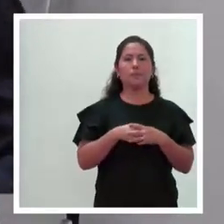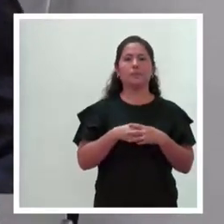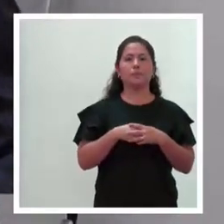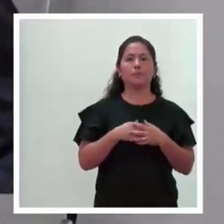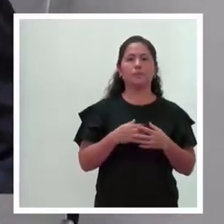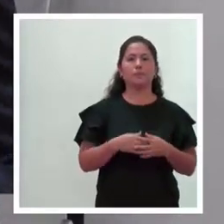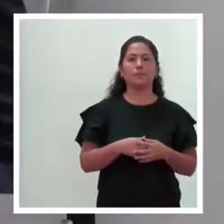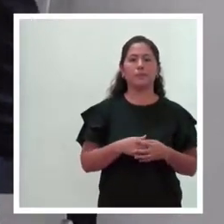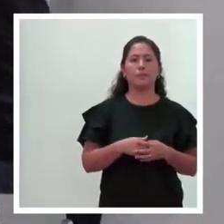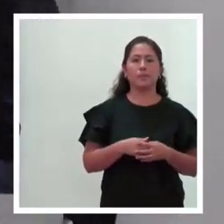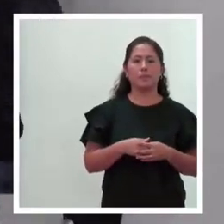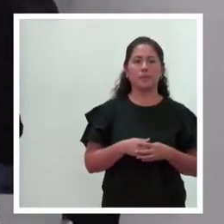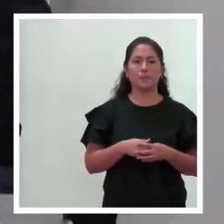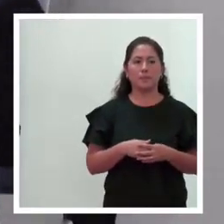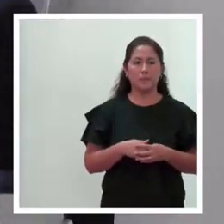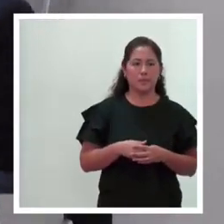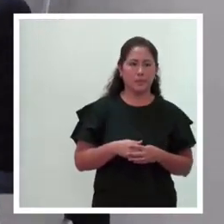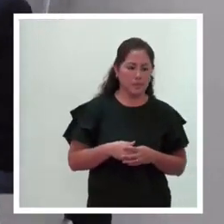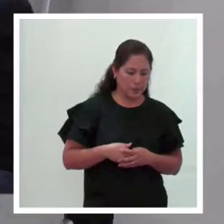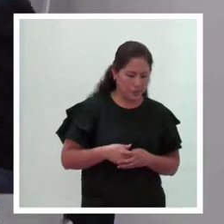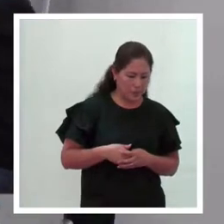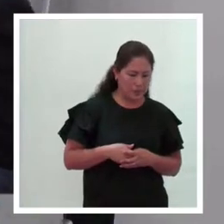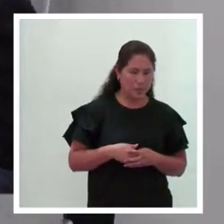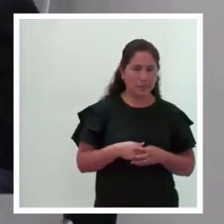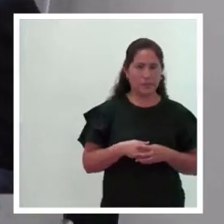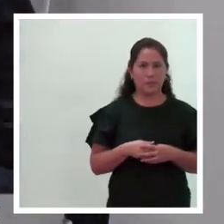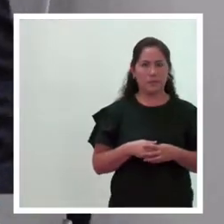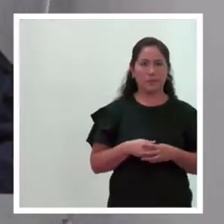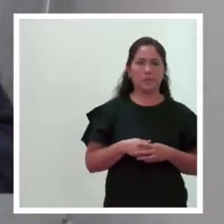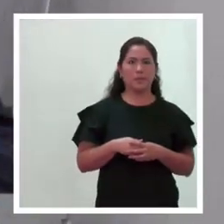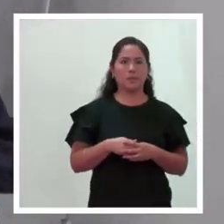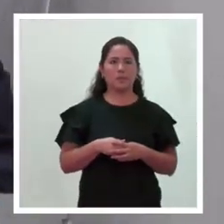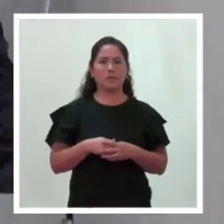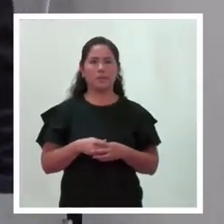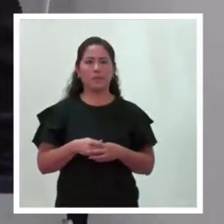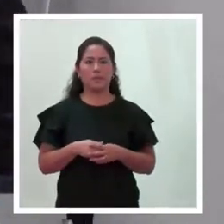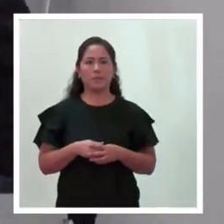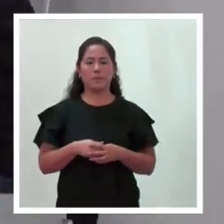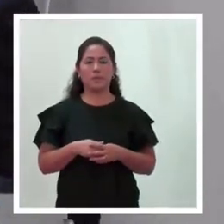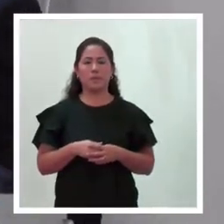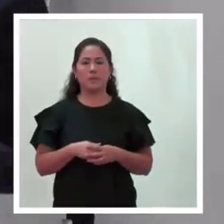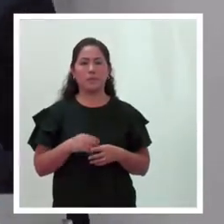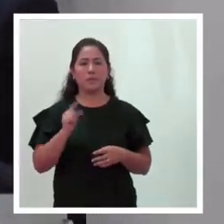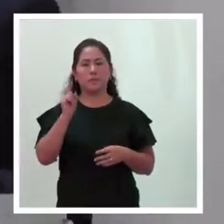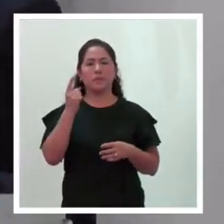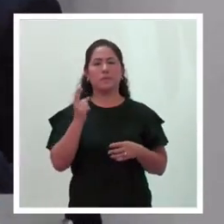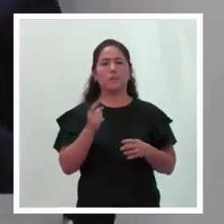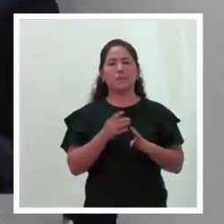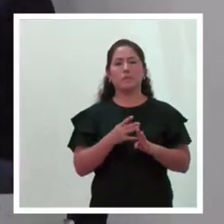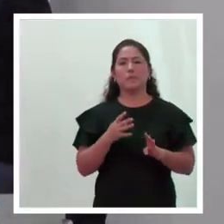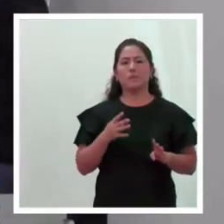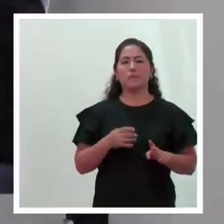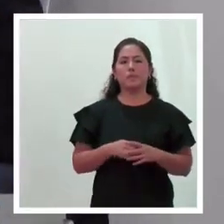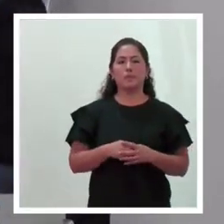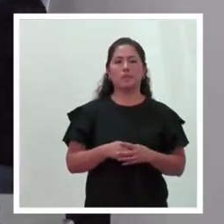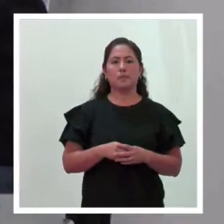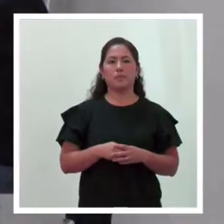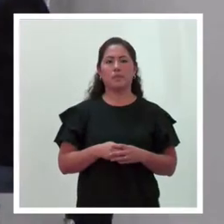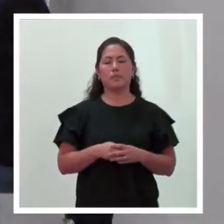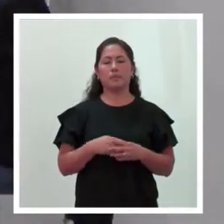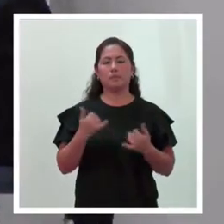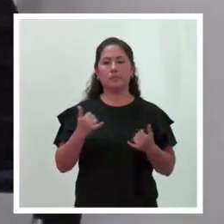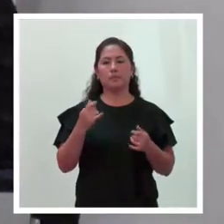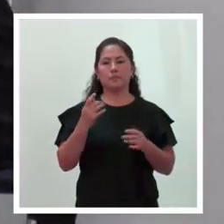Vamos a entrar y a profundidad. Voy a invitar a los miembros de nuestra mesa de honor, por favor, tomar asiento en la primera fila para dar inicio ya a las